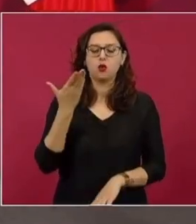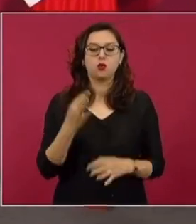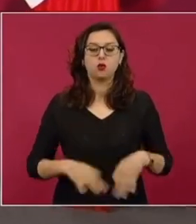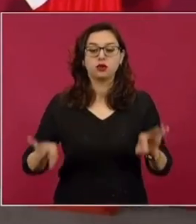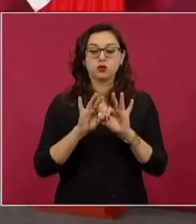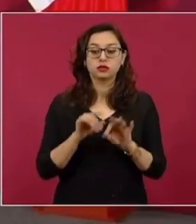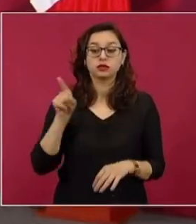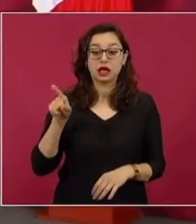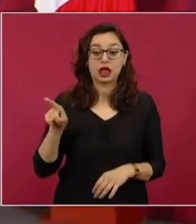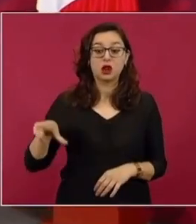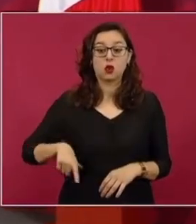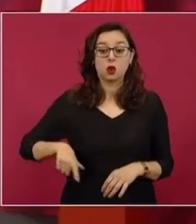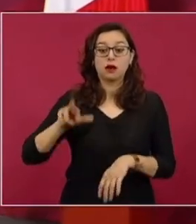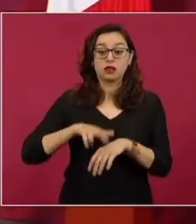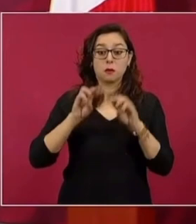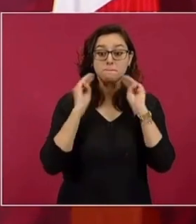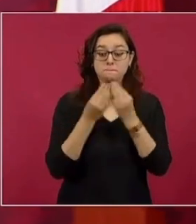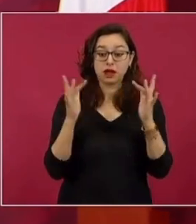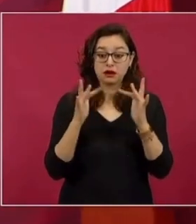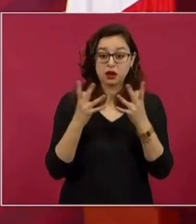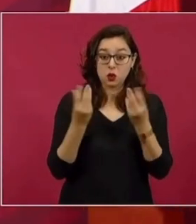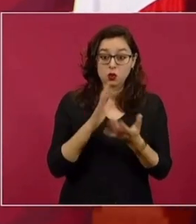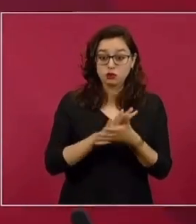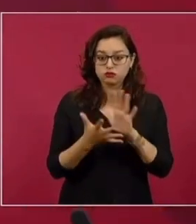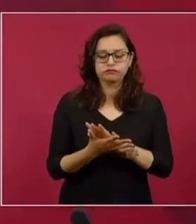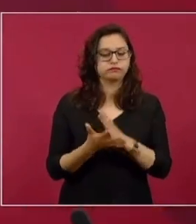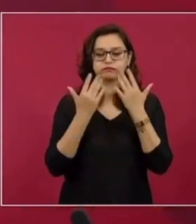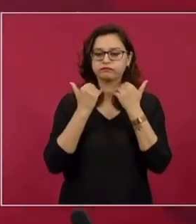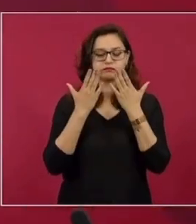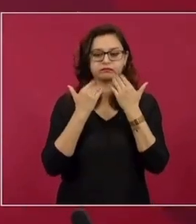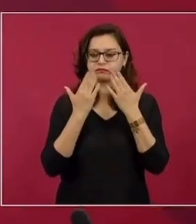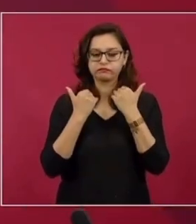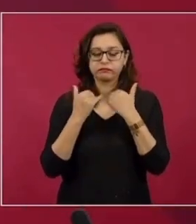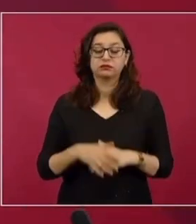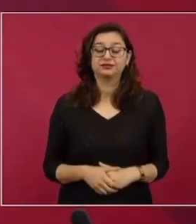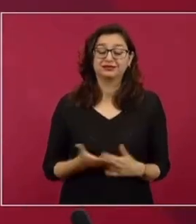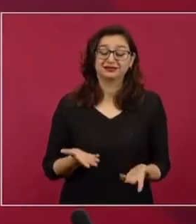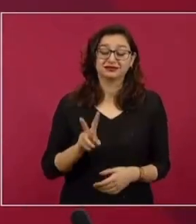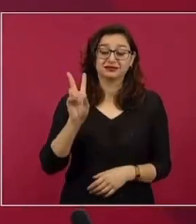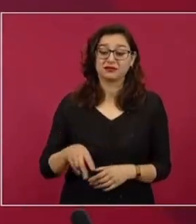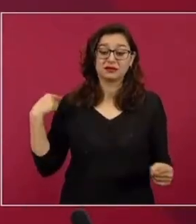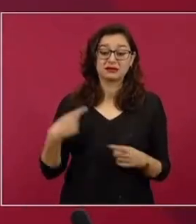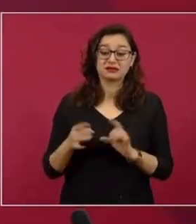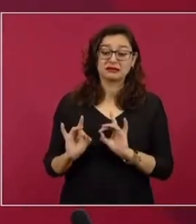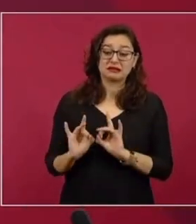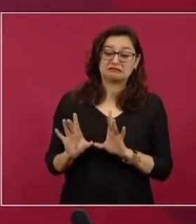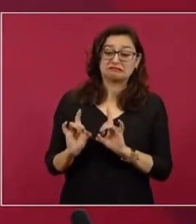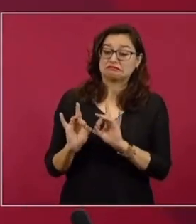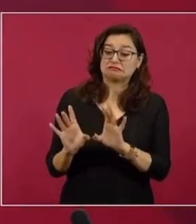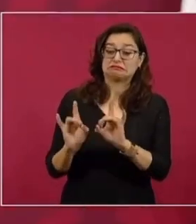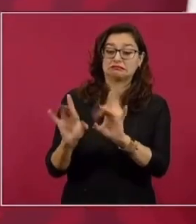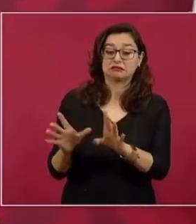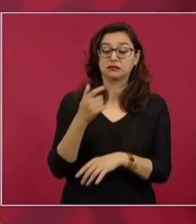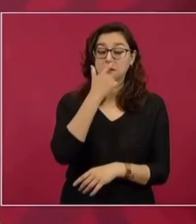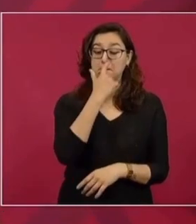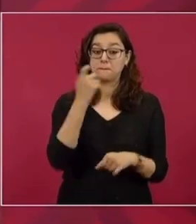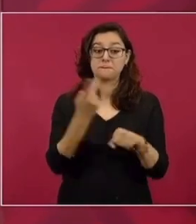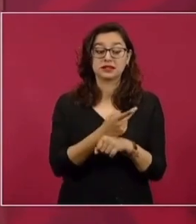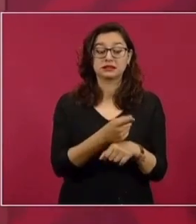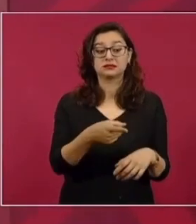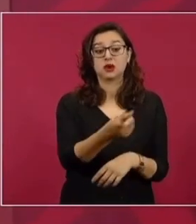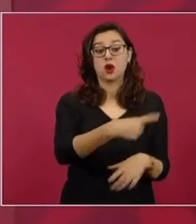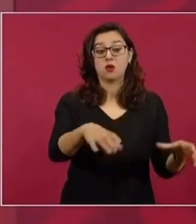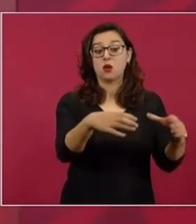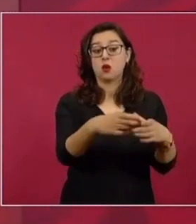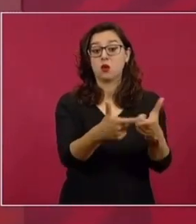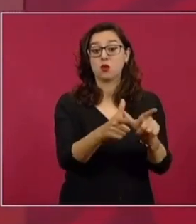no hay vínculos con la delincuencia. Ahora con estos lamentables hechos, los que no nos ven con buenos